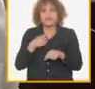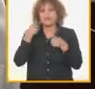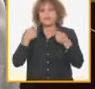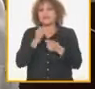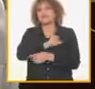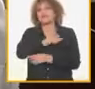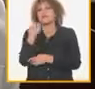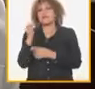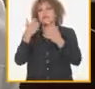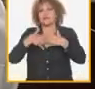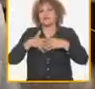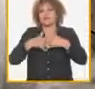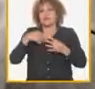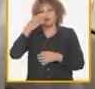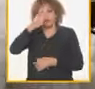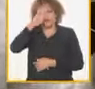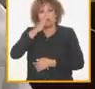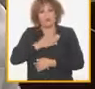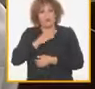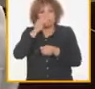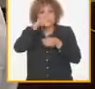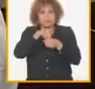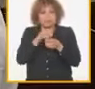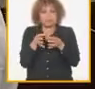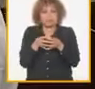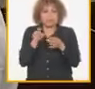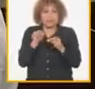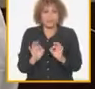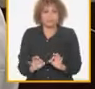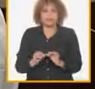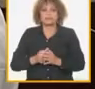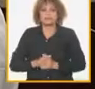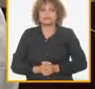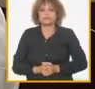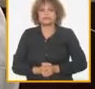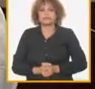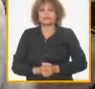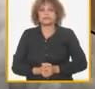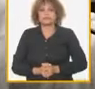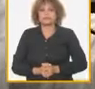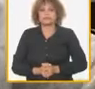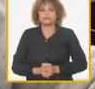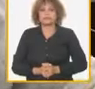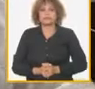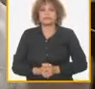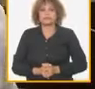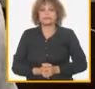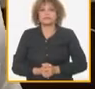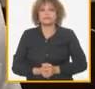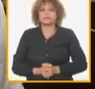sentido no hemos avanzado no hemos disminuido la capacidad importadora del país y